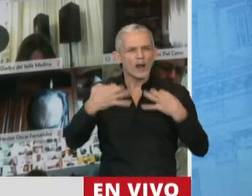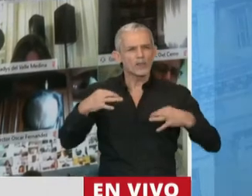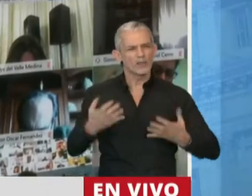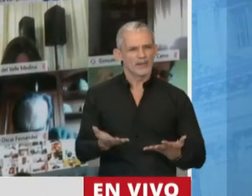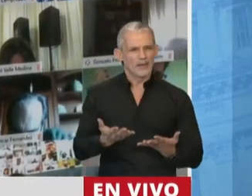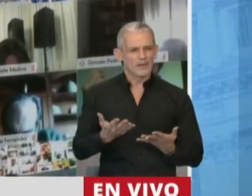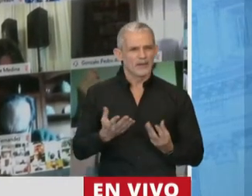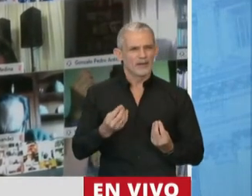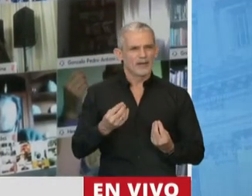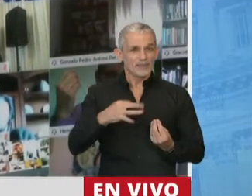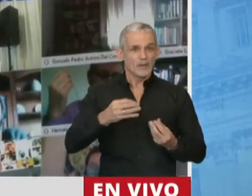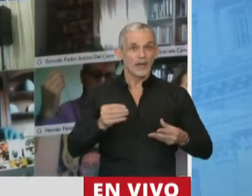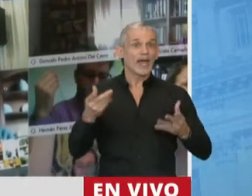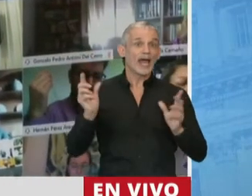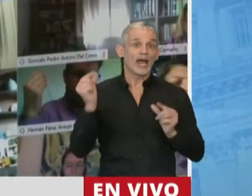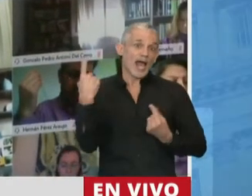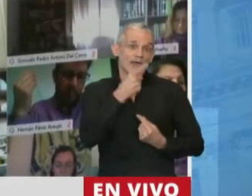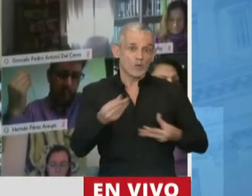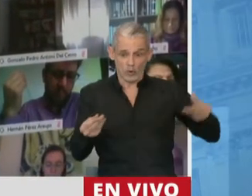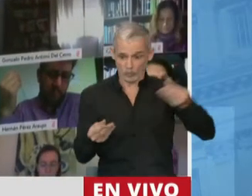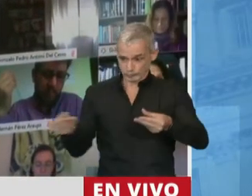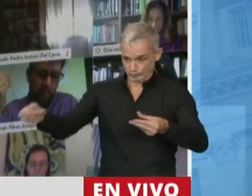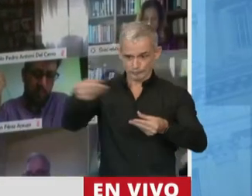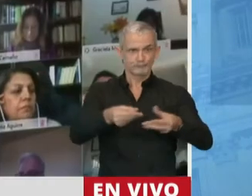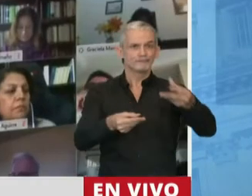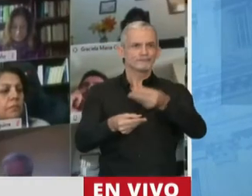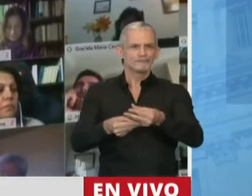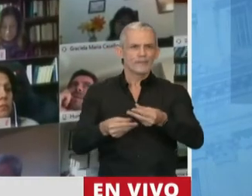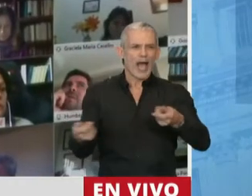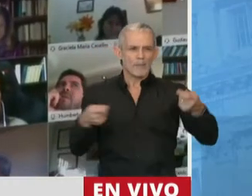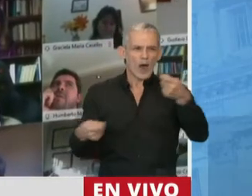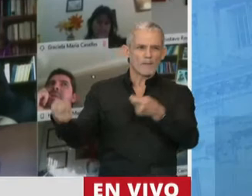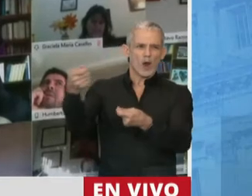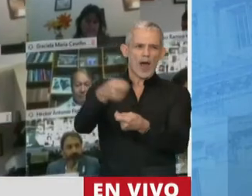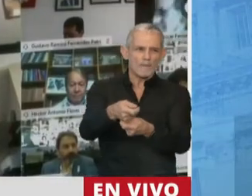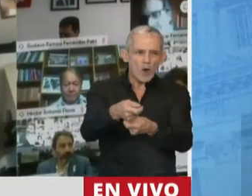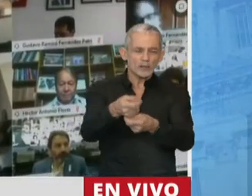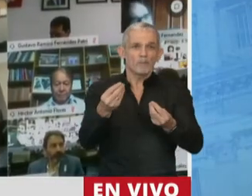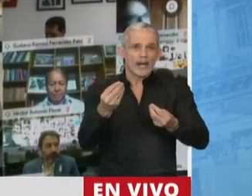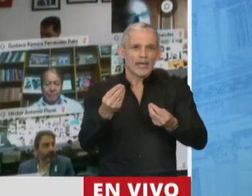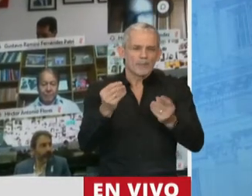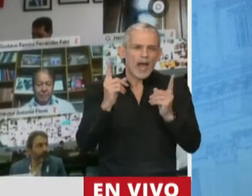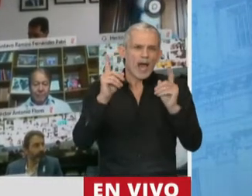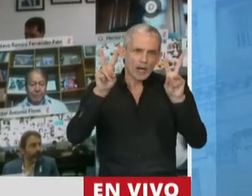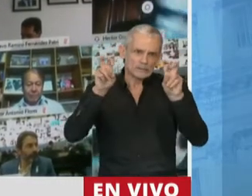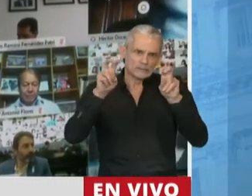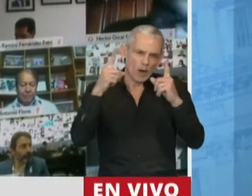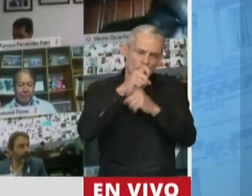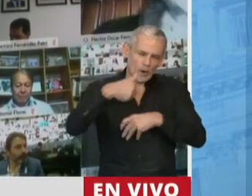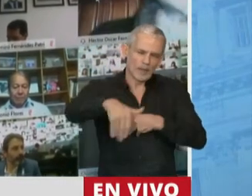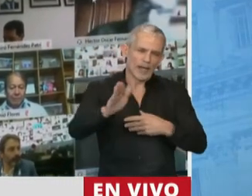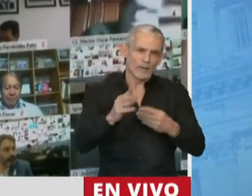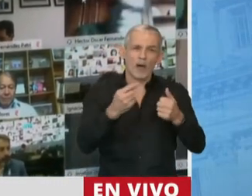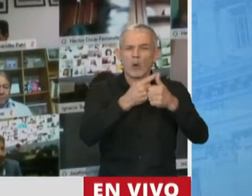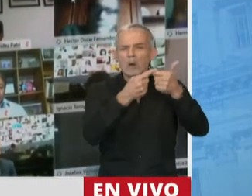haciendo el aporte de cada uno de nosotros para los distintos temas que vamos a tener que afrontar. Y no son pocos, son